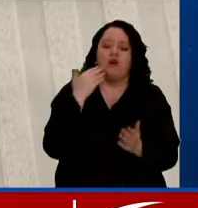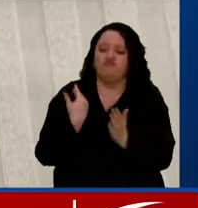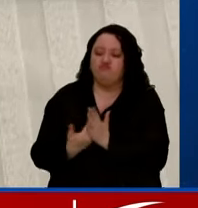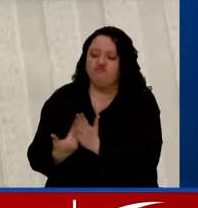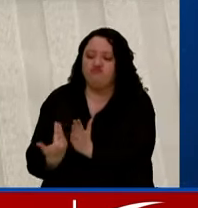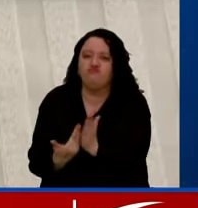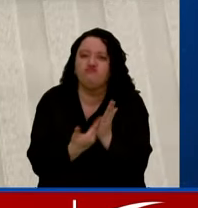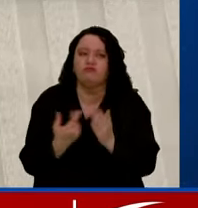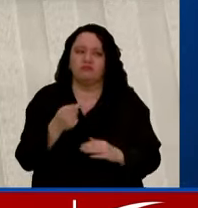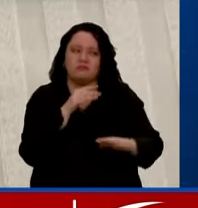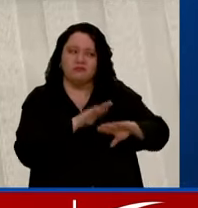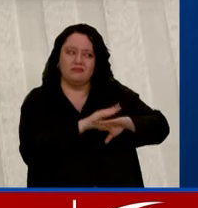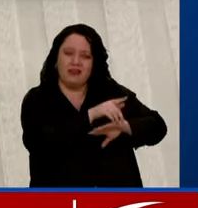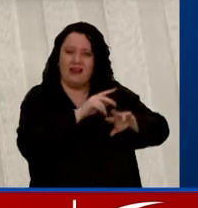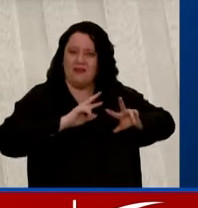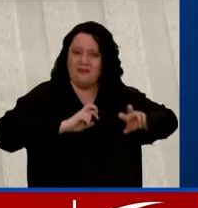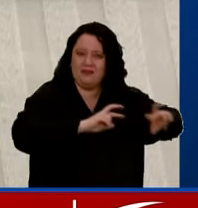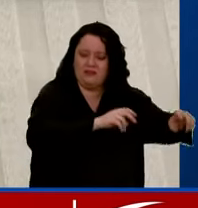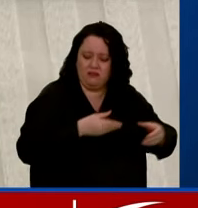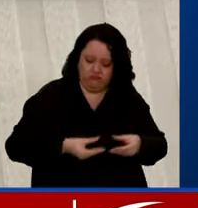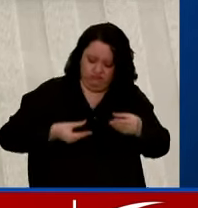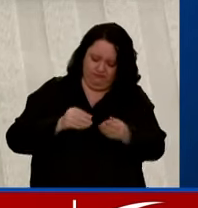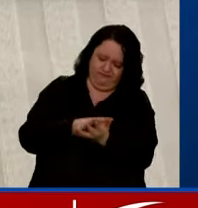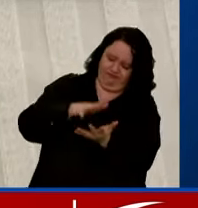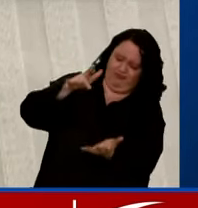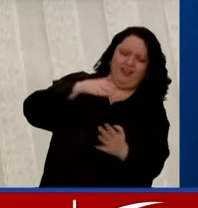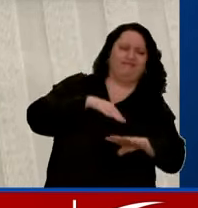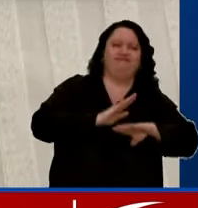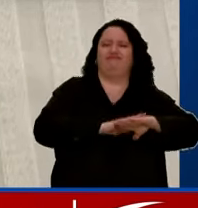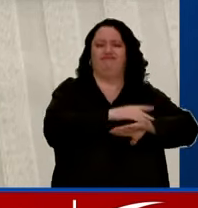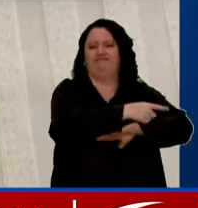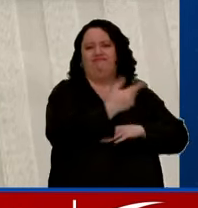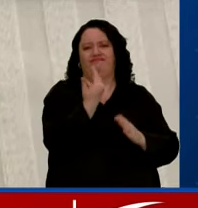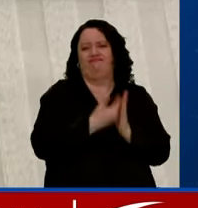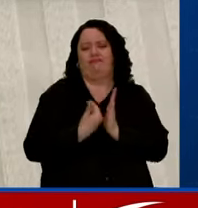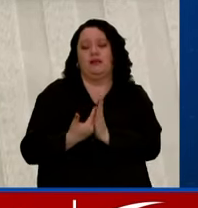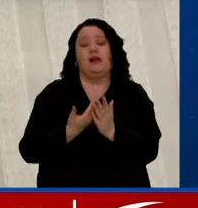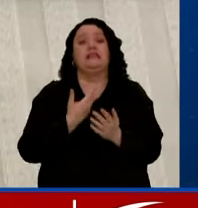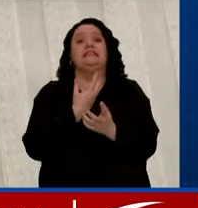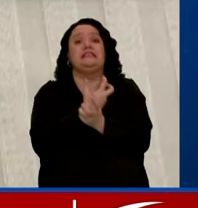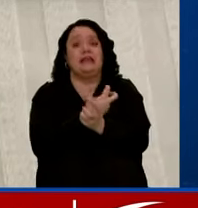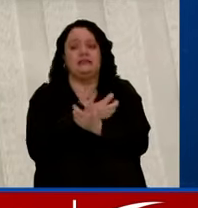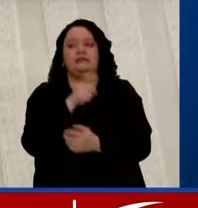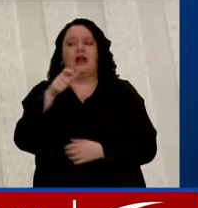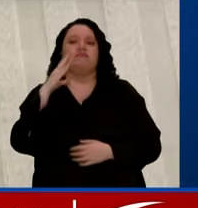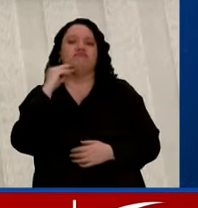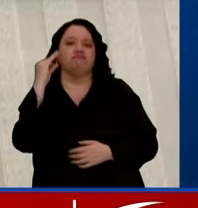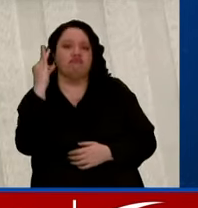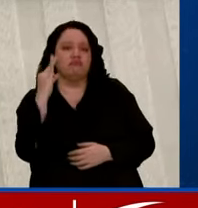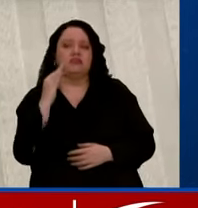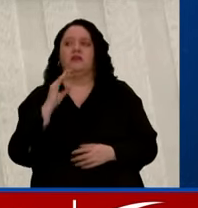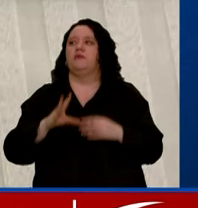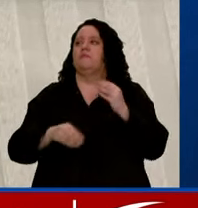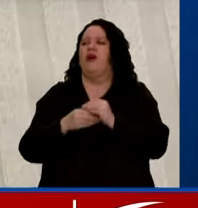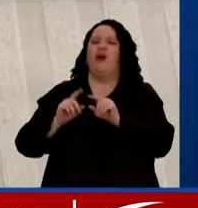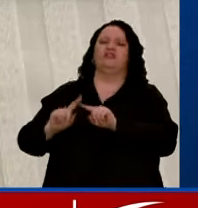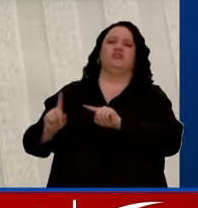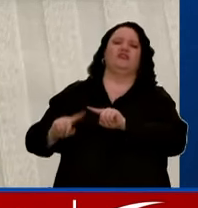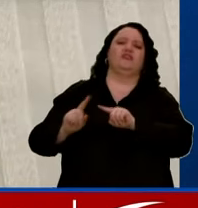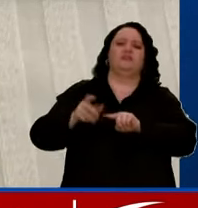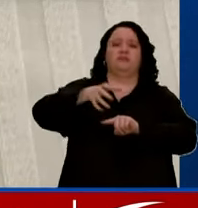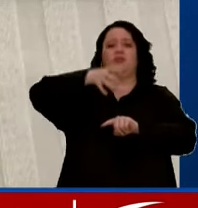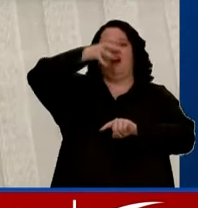contra de este investigado es abundante. No solamente tienen evidencia científica, testimonial, sino de todo tipo de